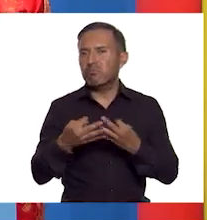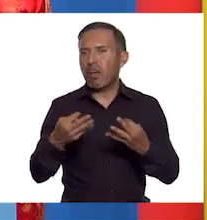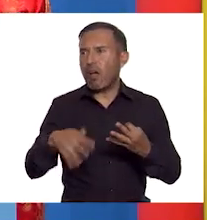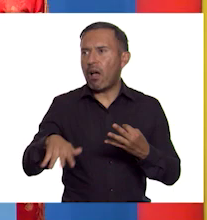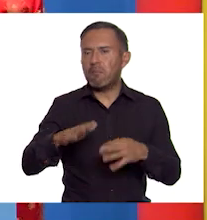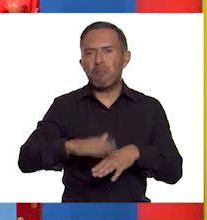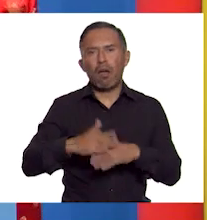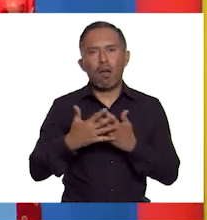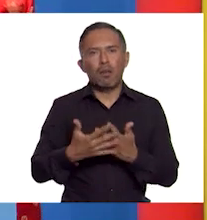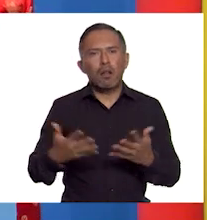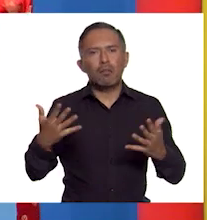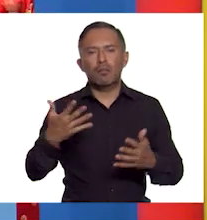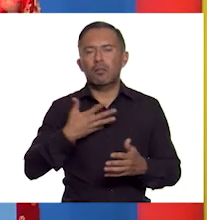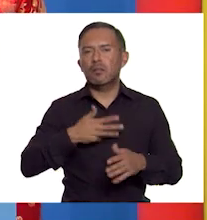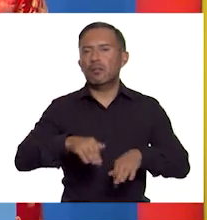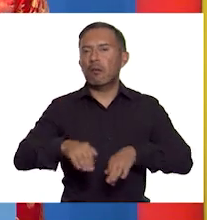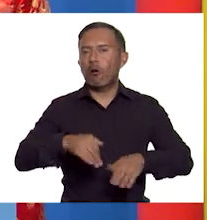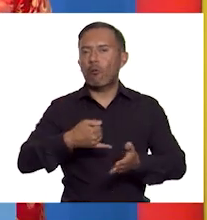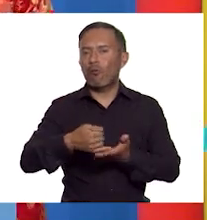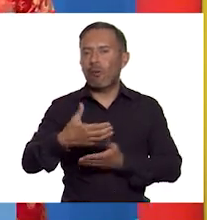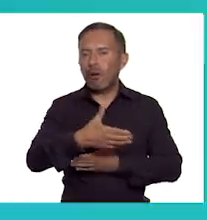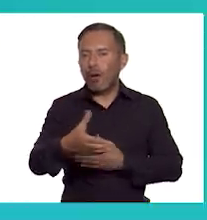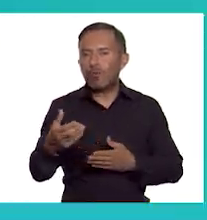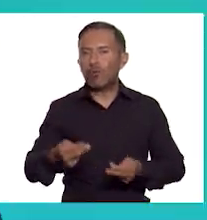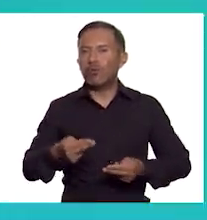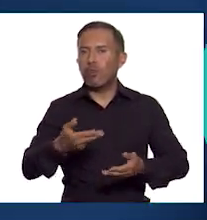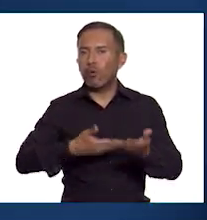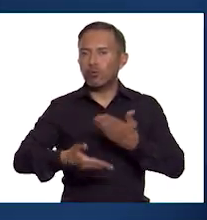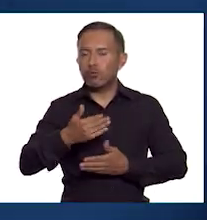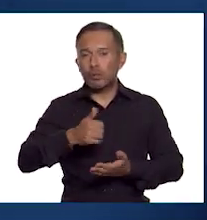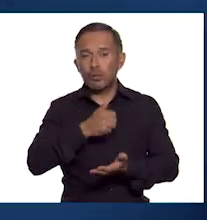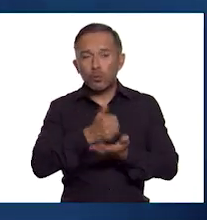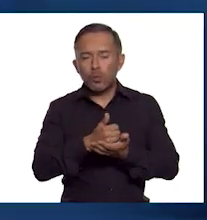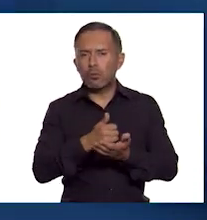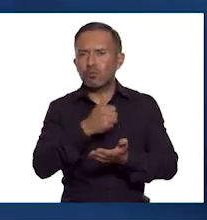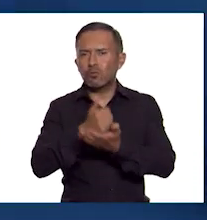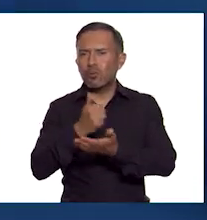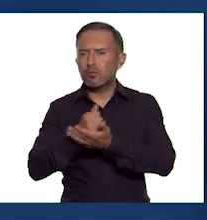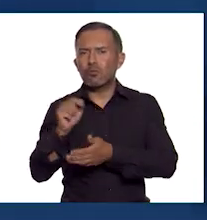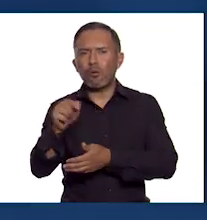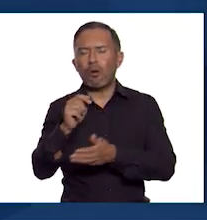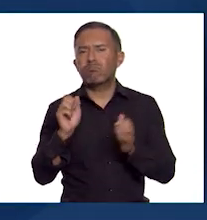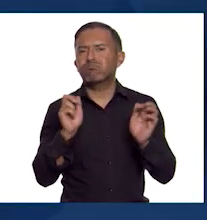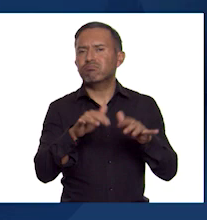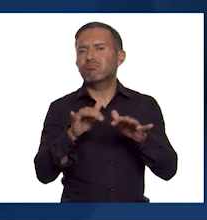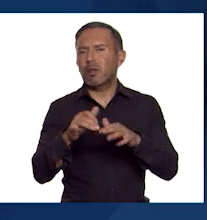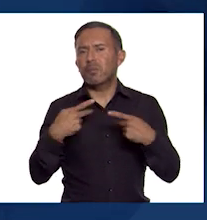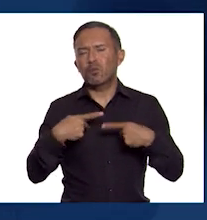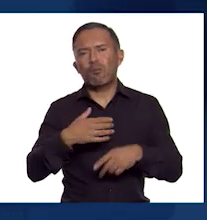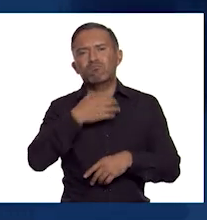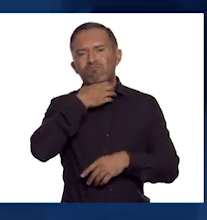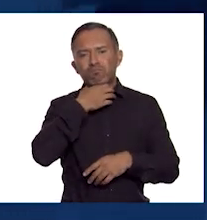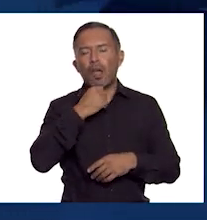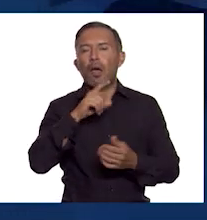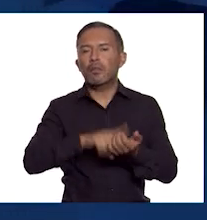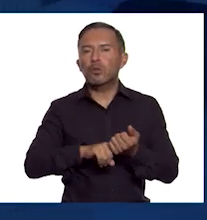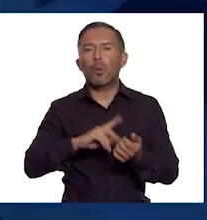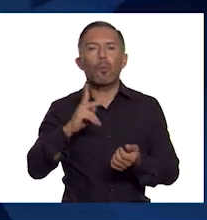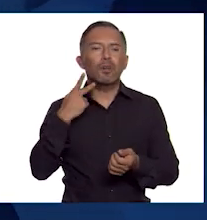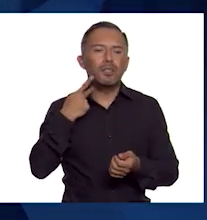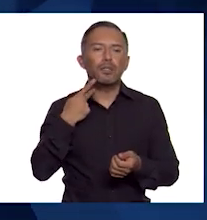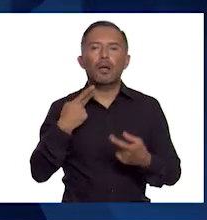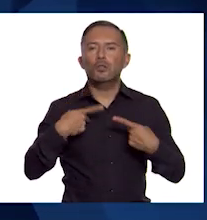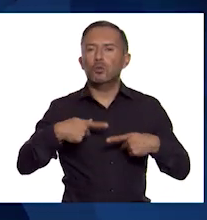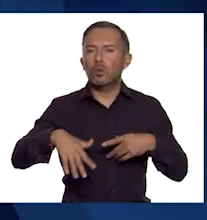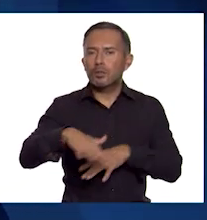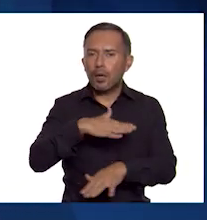actividad agrícola y comercial, con urbes sumamente pobladas y una gran organización política, social y económica.